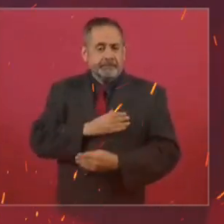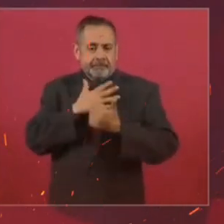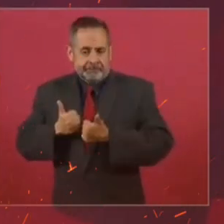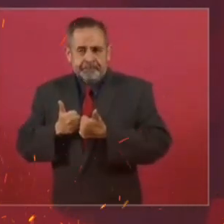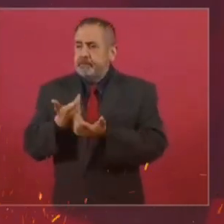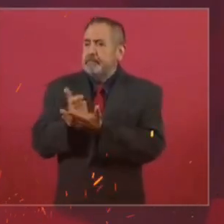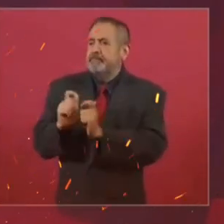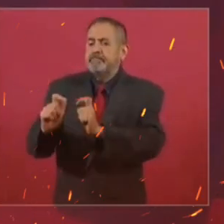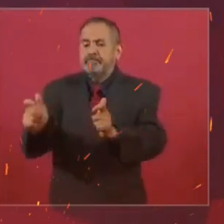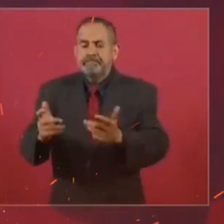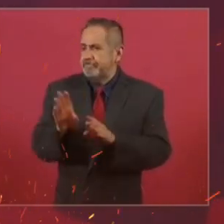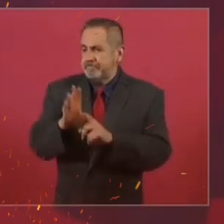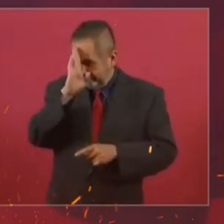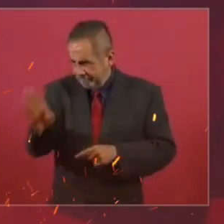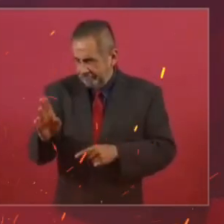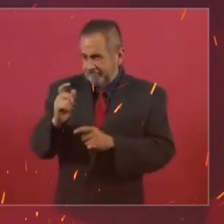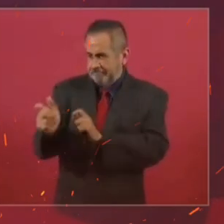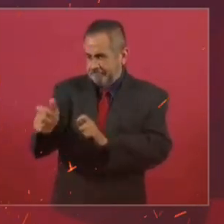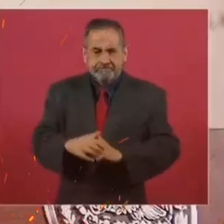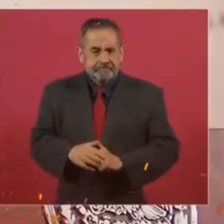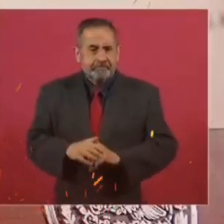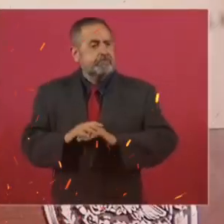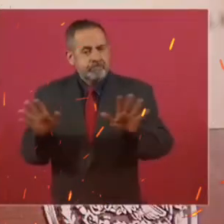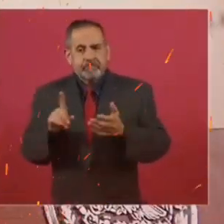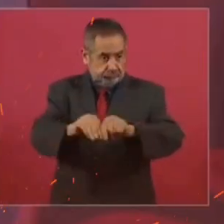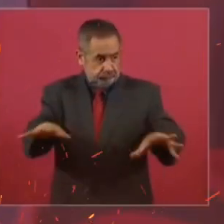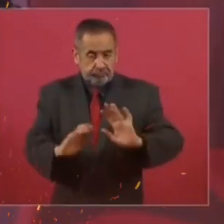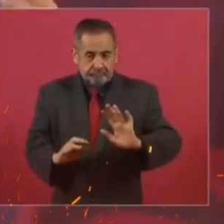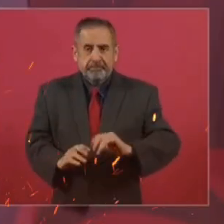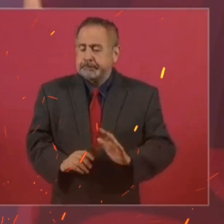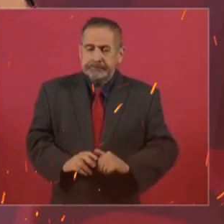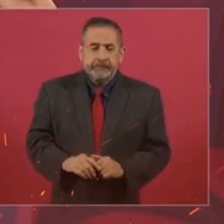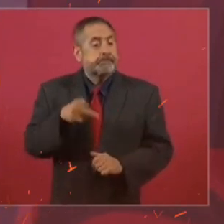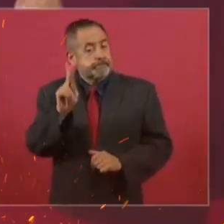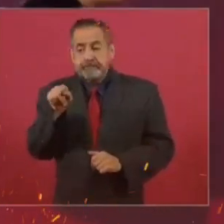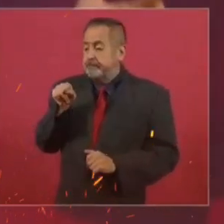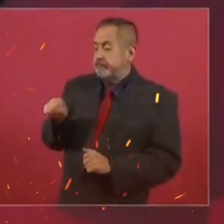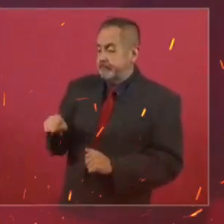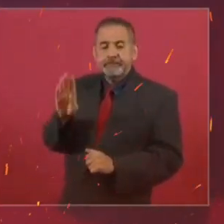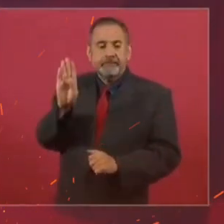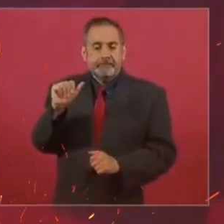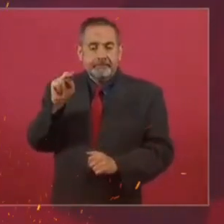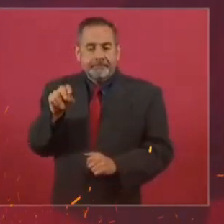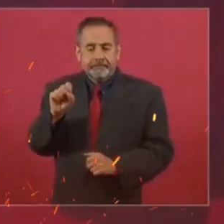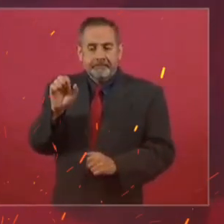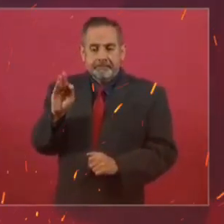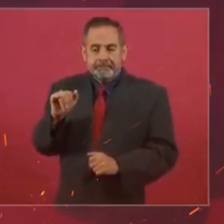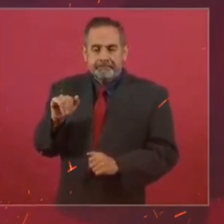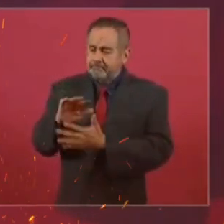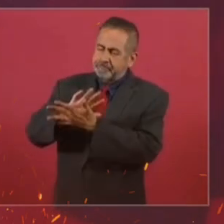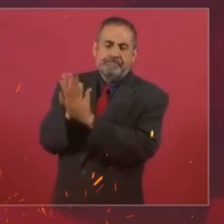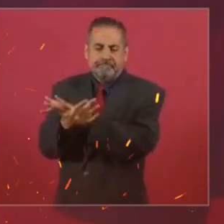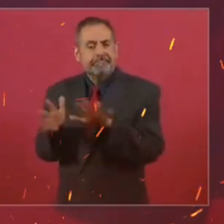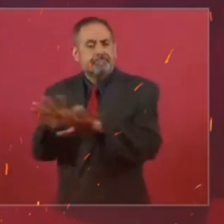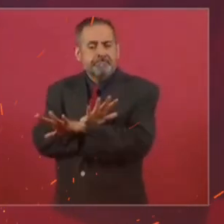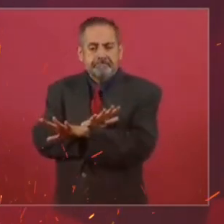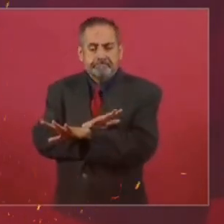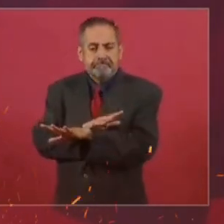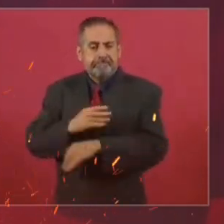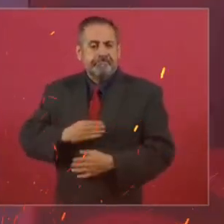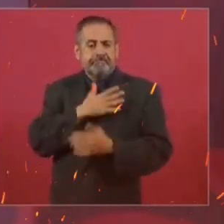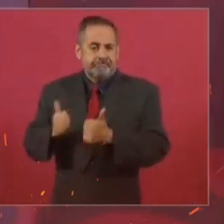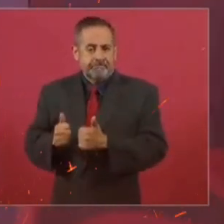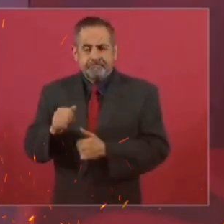dispersar los fondos de manera directa. Y se hicieron convenios con los bancos privados. Pero se creó el Banco del Bienestar. Ese Banco del ya se convirtió en el Banco del